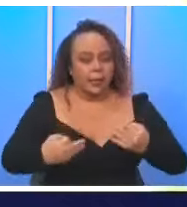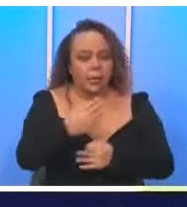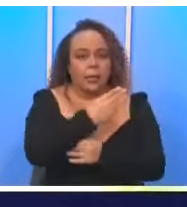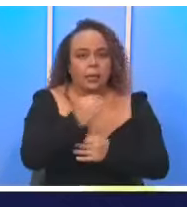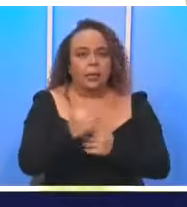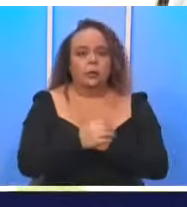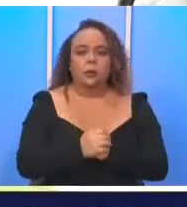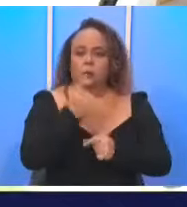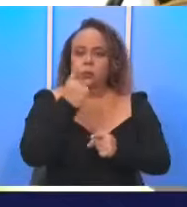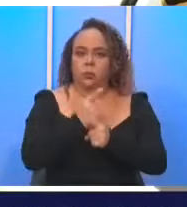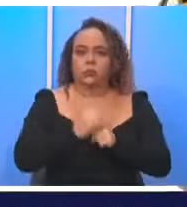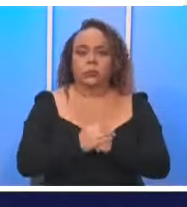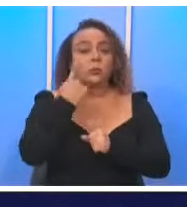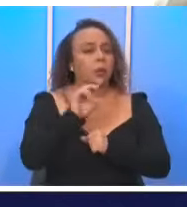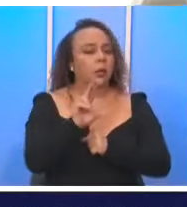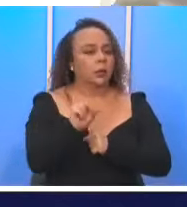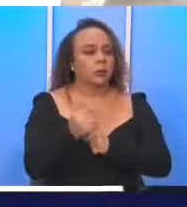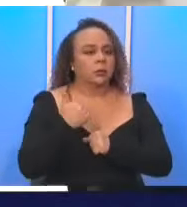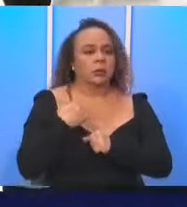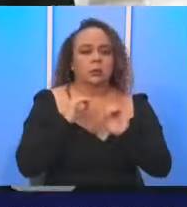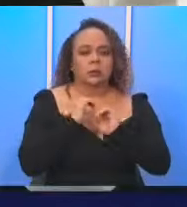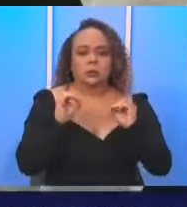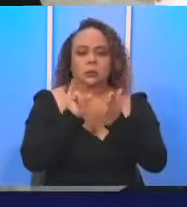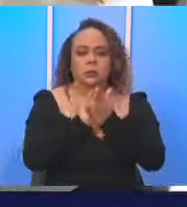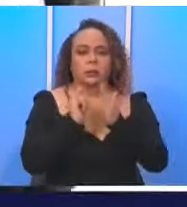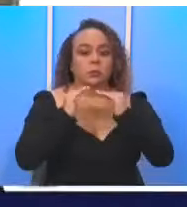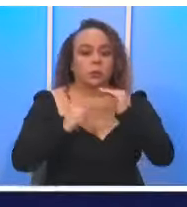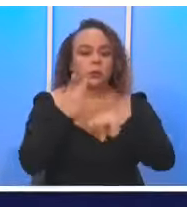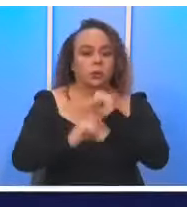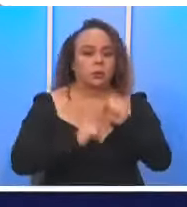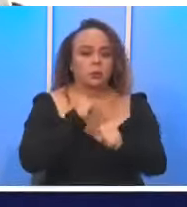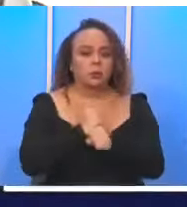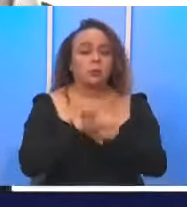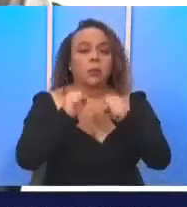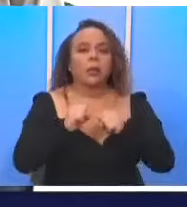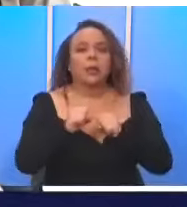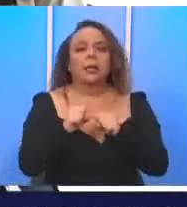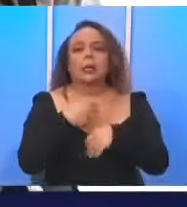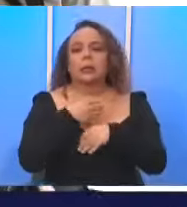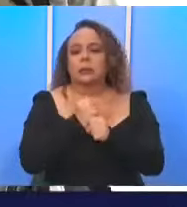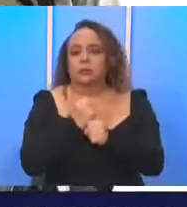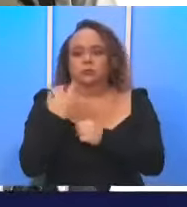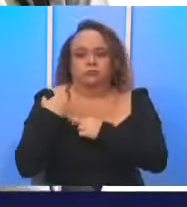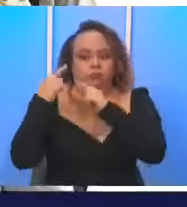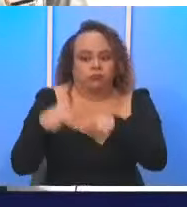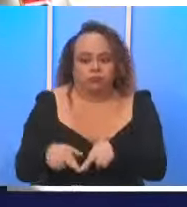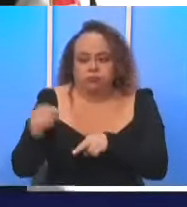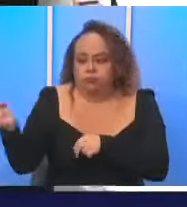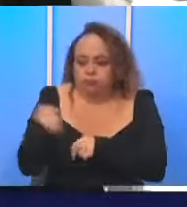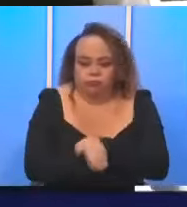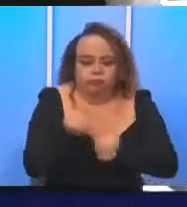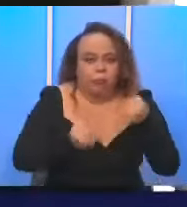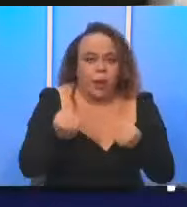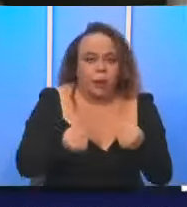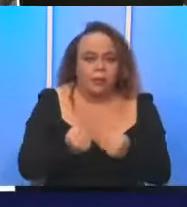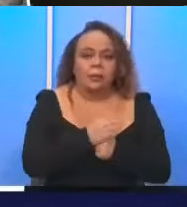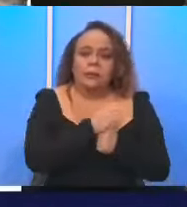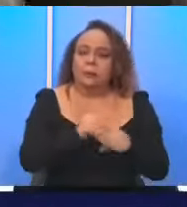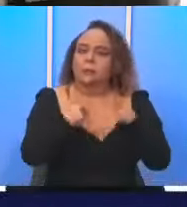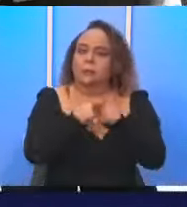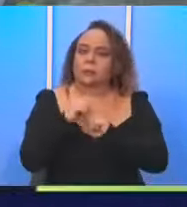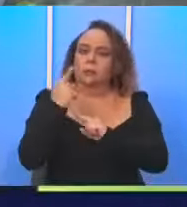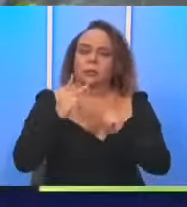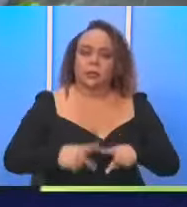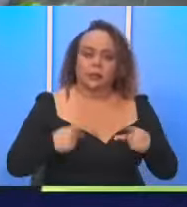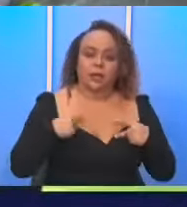y la correspondiente, ¿verdad?, para que no haya ninguno de estos menores que puedan actuar de una forma irresponsable, sus padres poniéndolos al volante, poniendo en